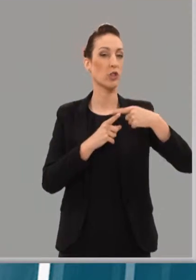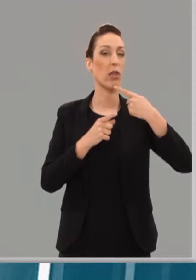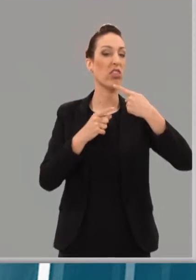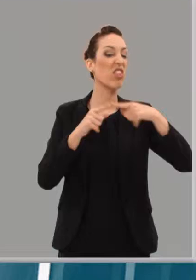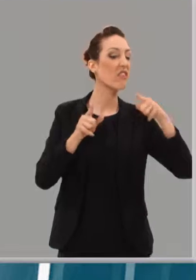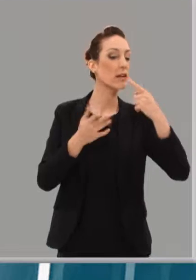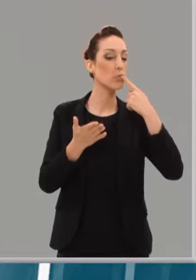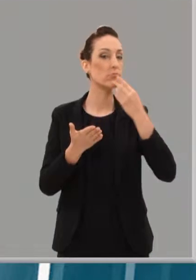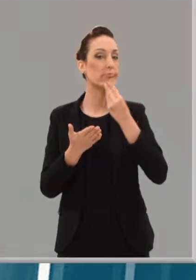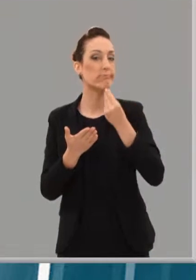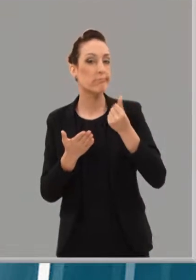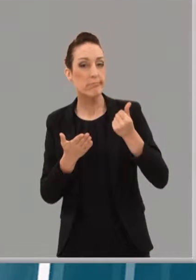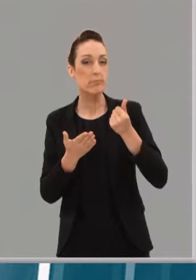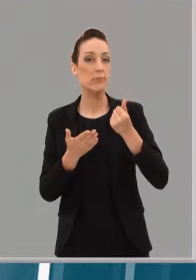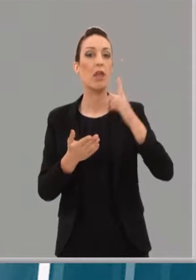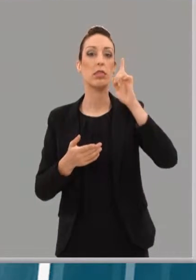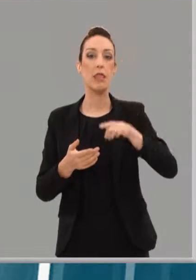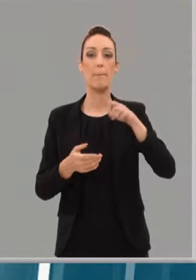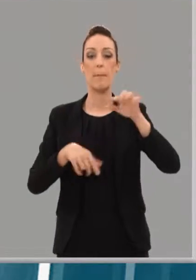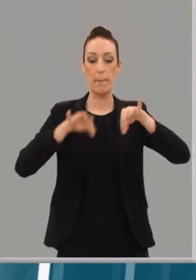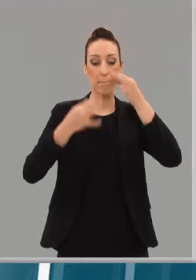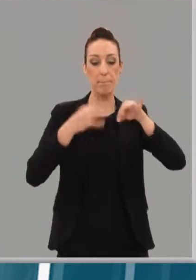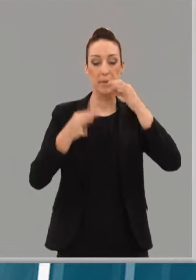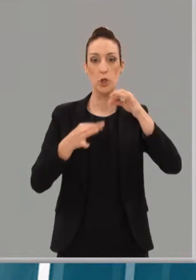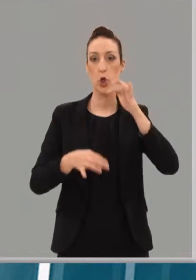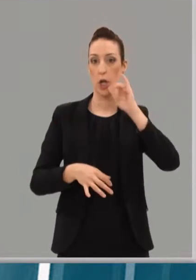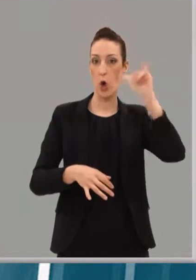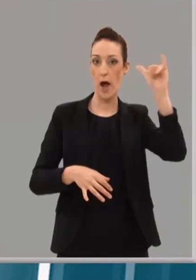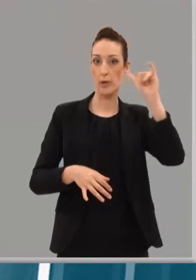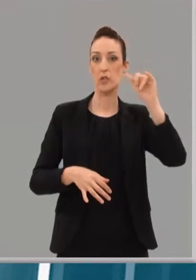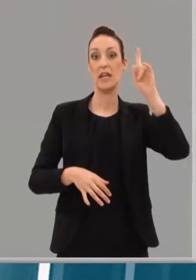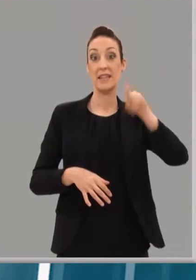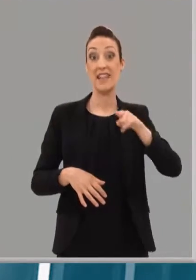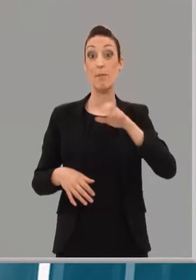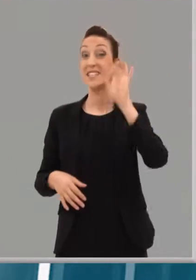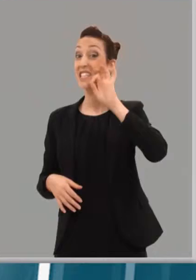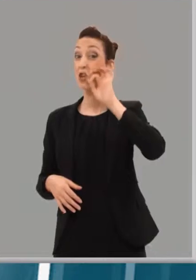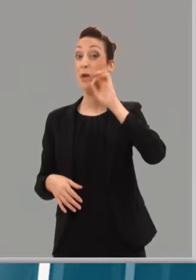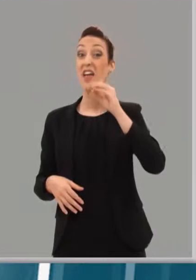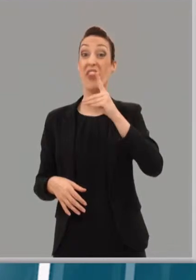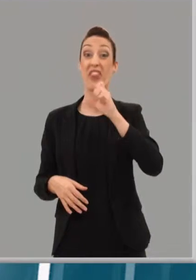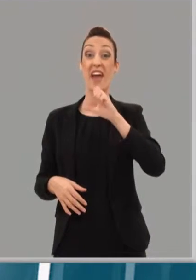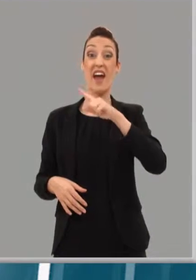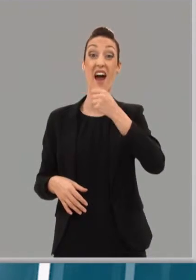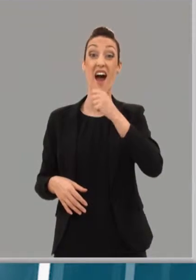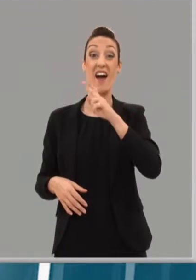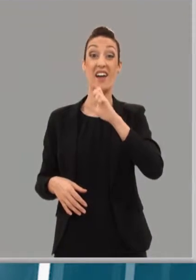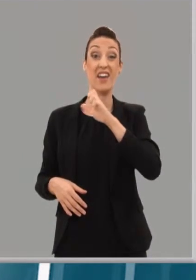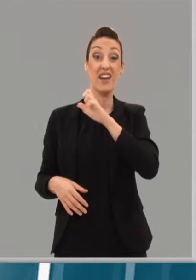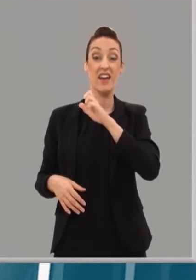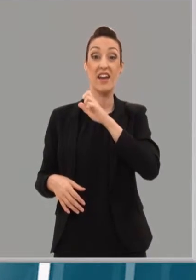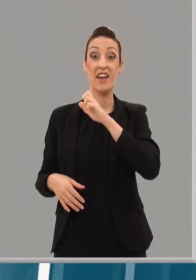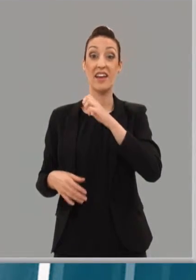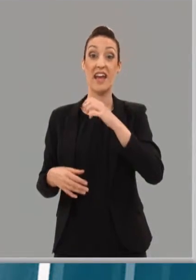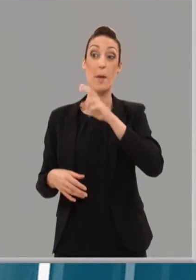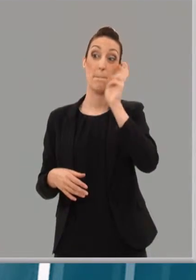riojanos y también para tener un gesto solidario, en este caso con la Fundación Síndrome de Dravet, que nos representa aquí por medio de